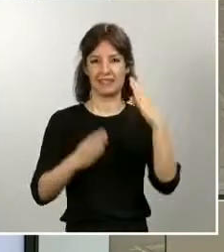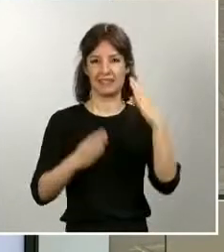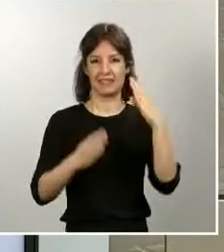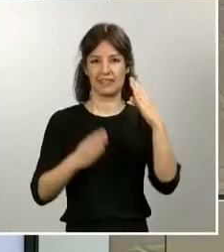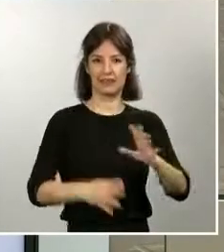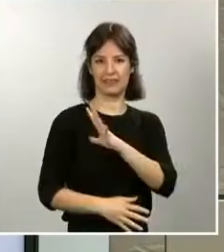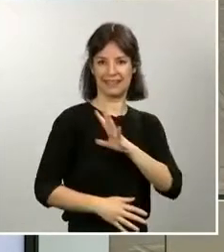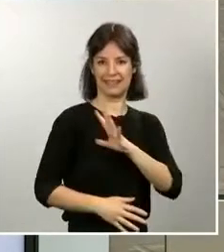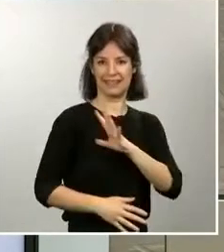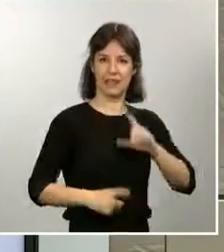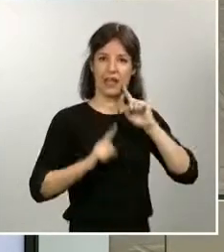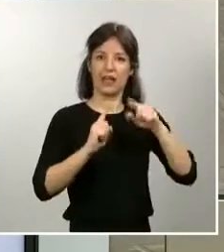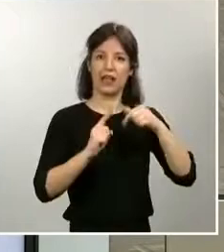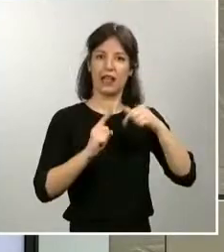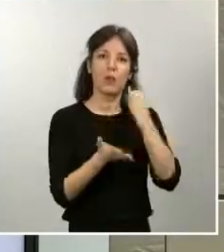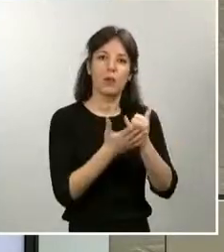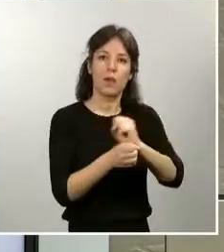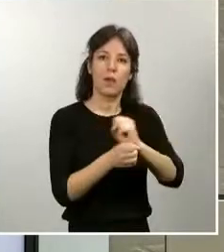tipo de pruebas.